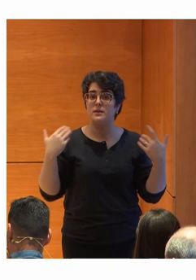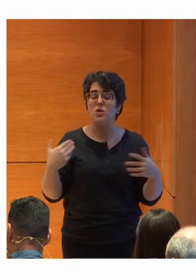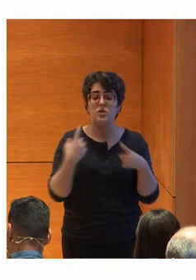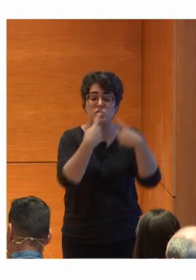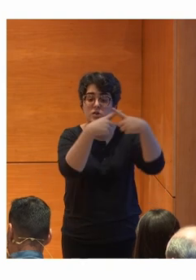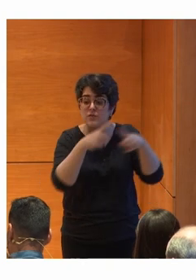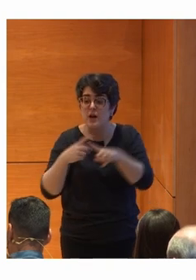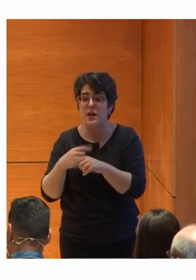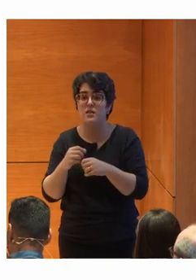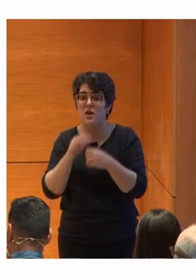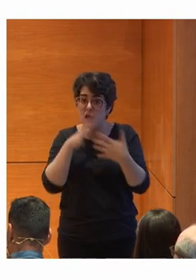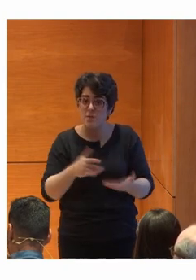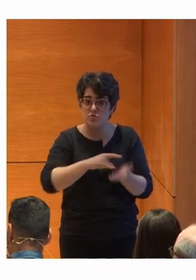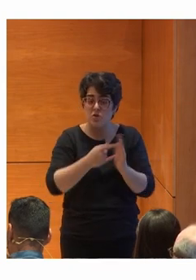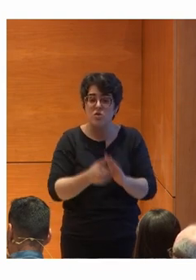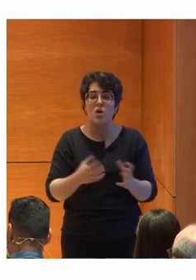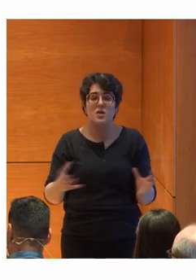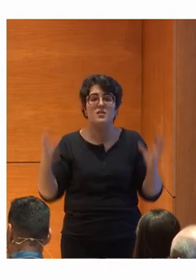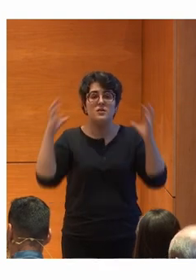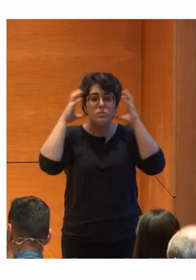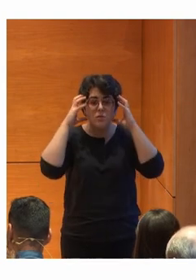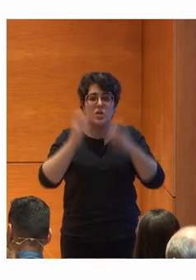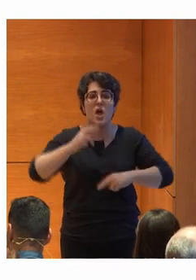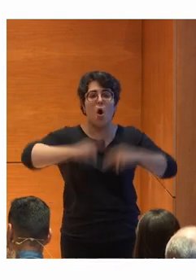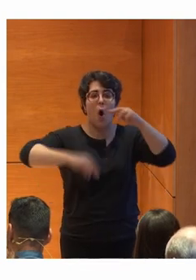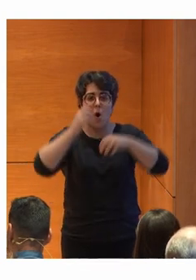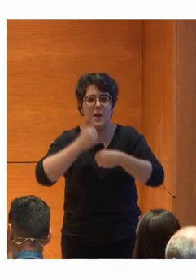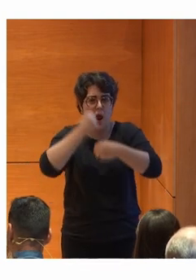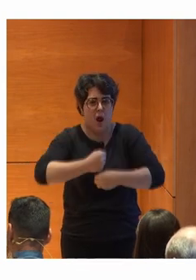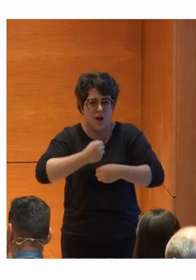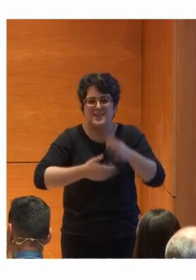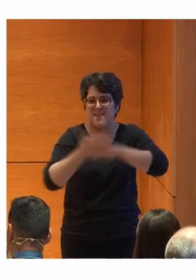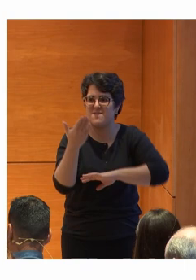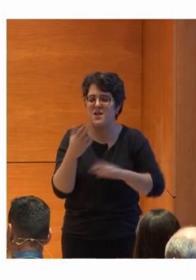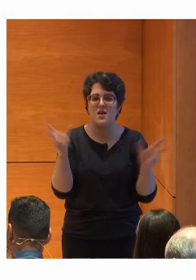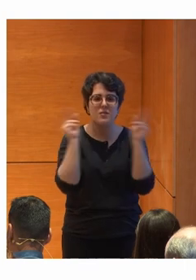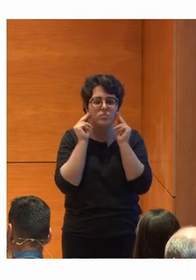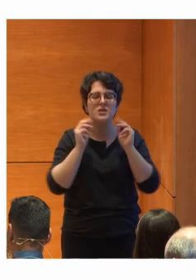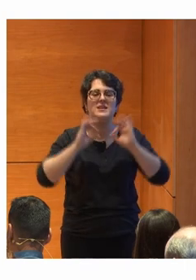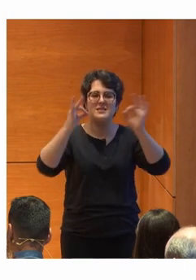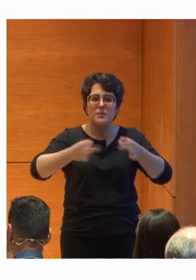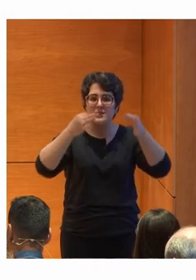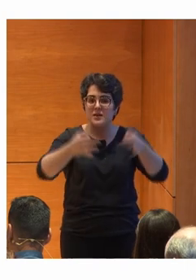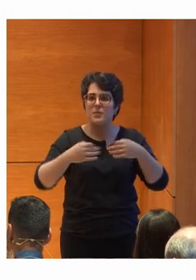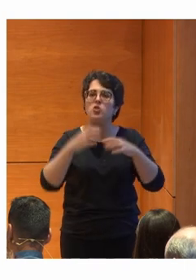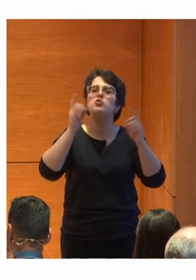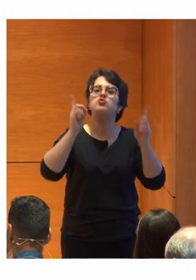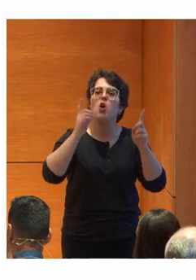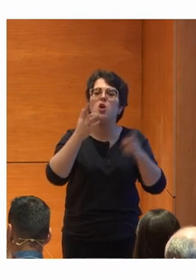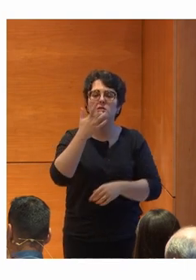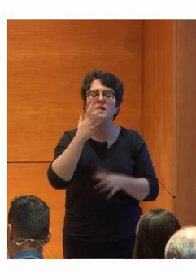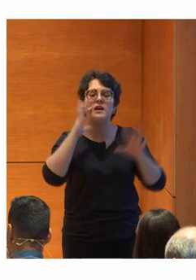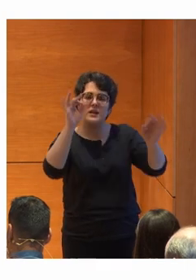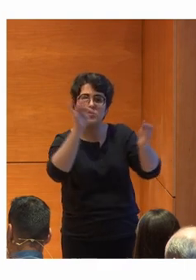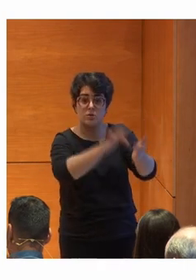la diferencia con la solución actual, que pueden ser los cascos de obra que te están aislando permanentemente, es que aquí únicamente te van a aislar cuando hay una situación